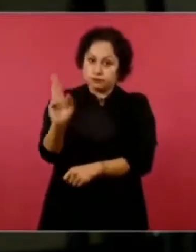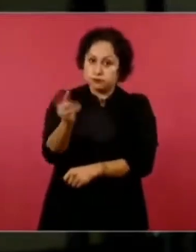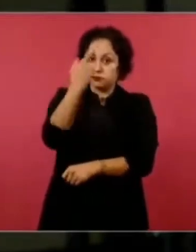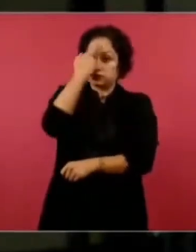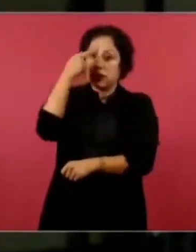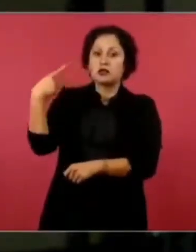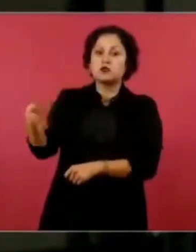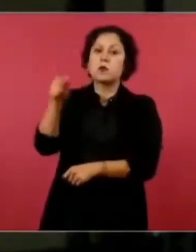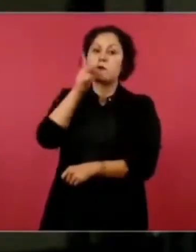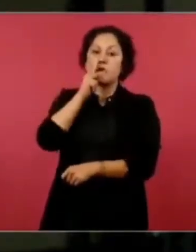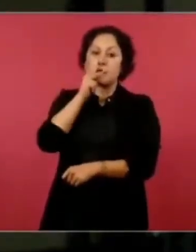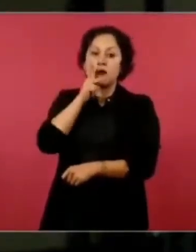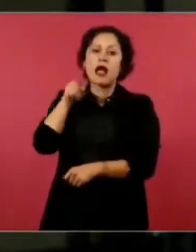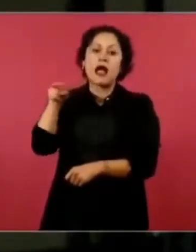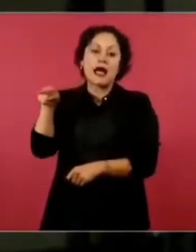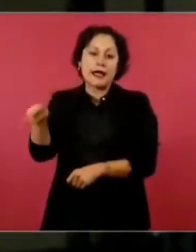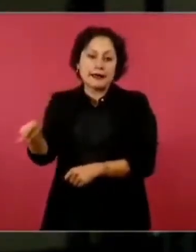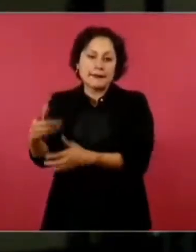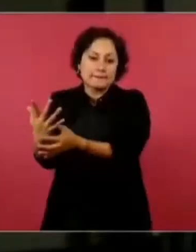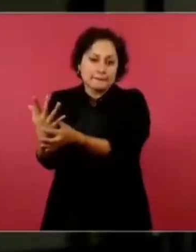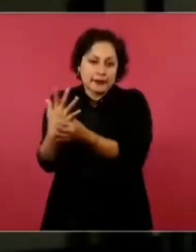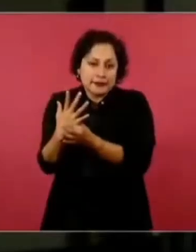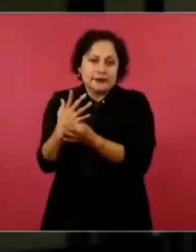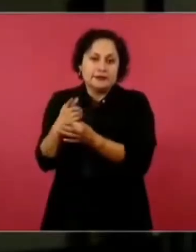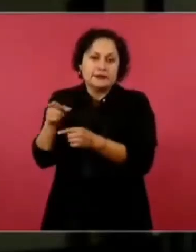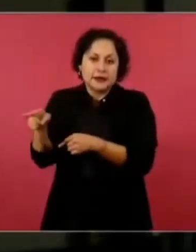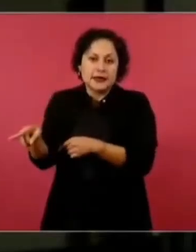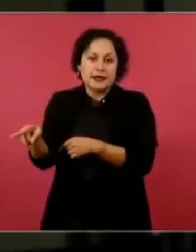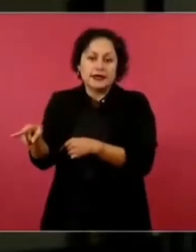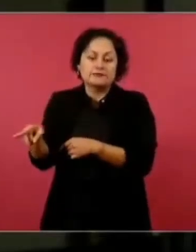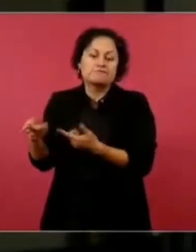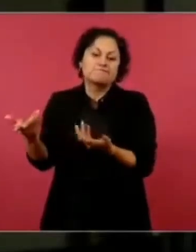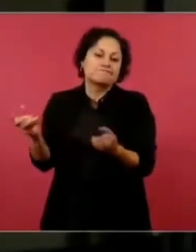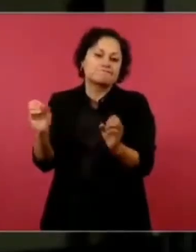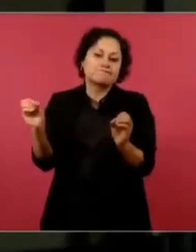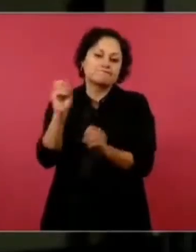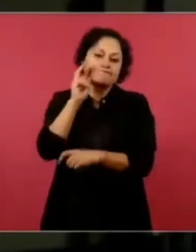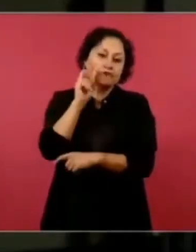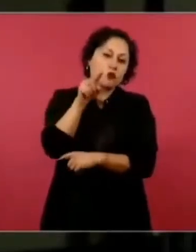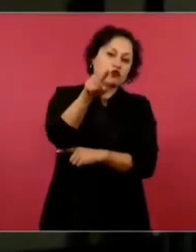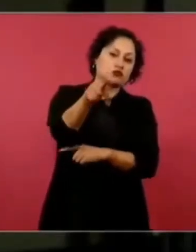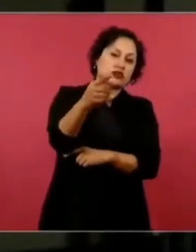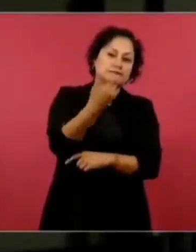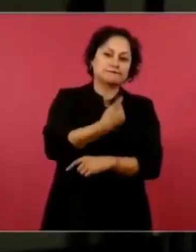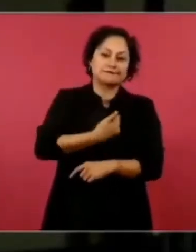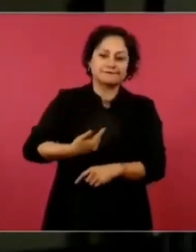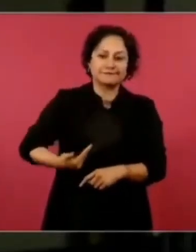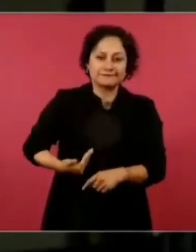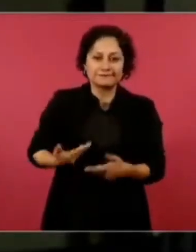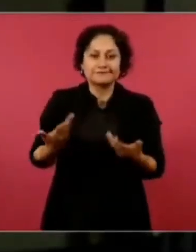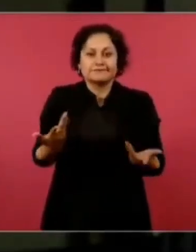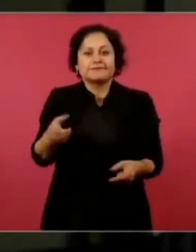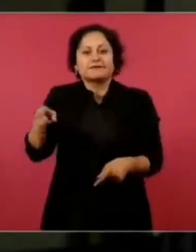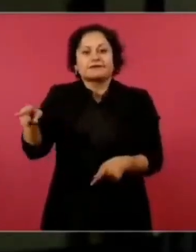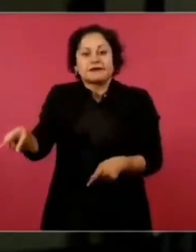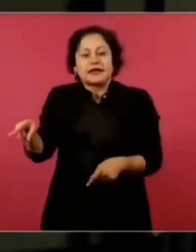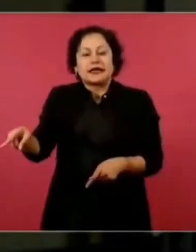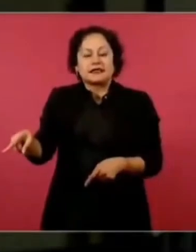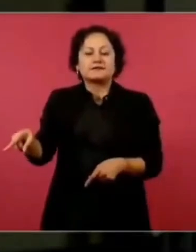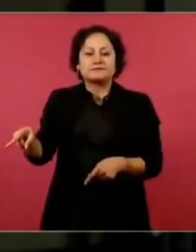tuvo la oportunidad, ella me dijo, de verlo llegar a la presidencia y que le hubiera gustado verlo en la presidencia.